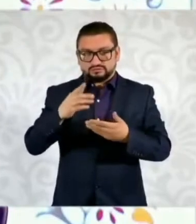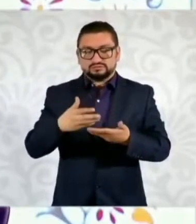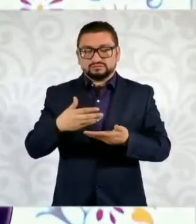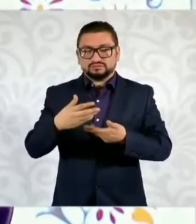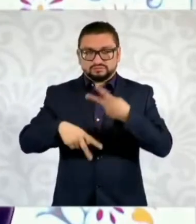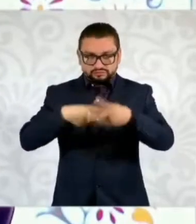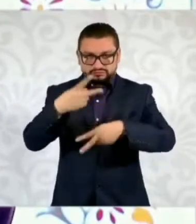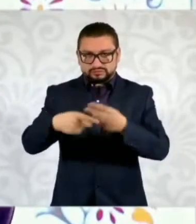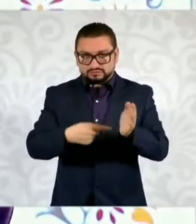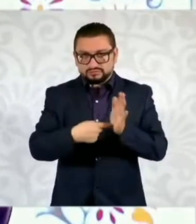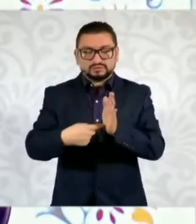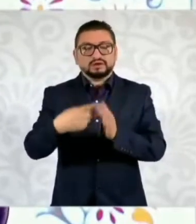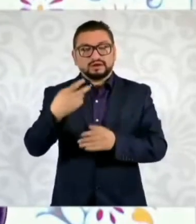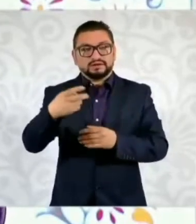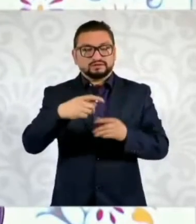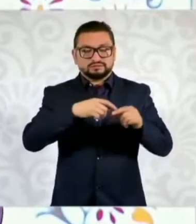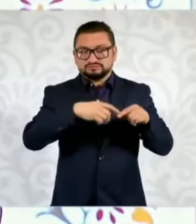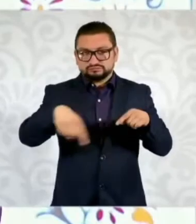a Querétaro,